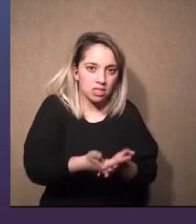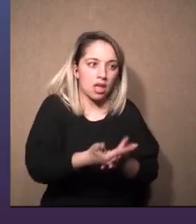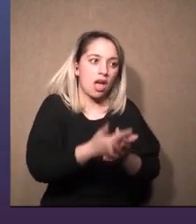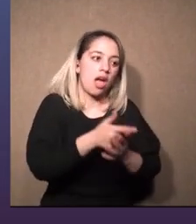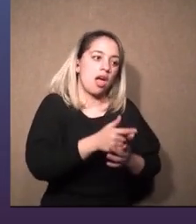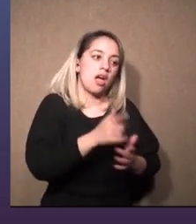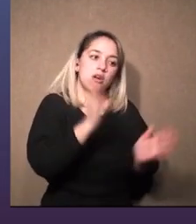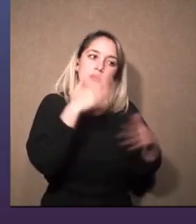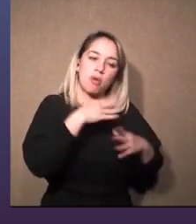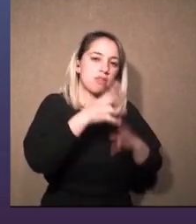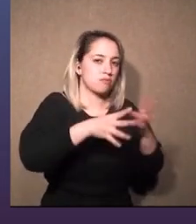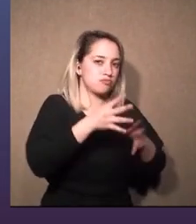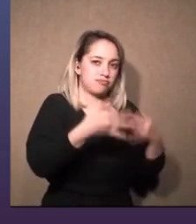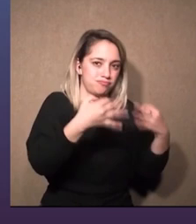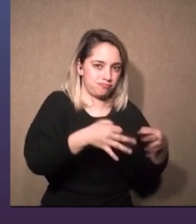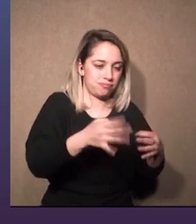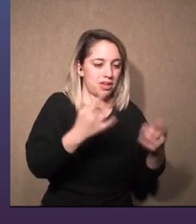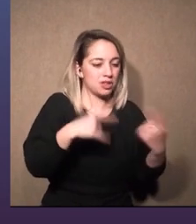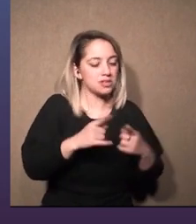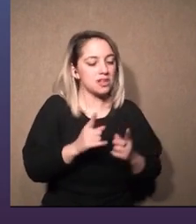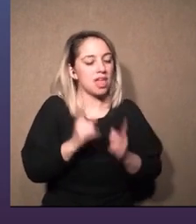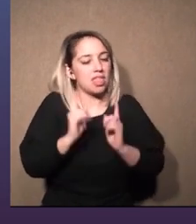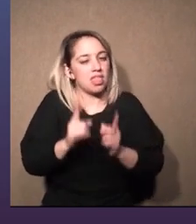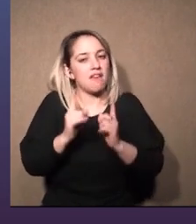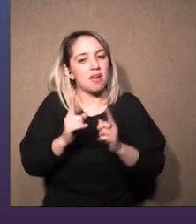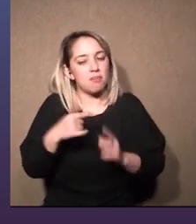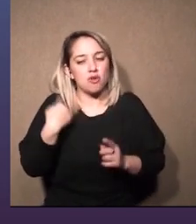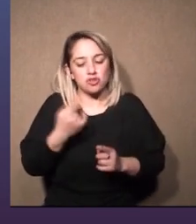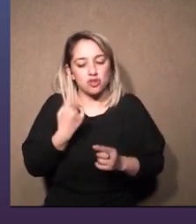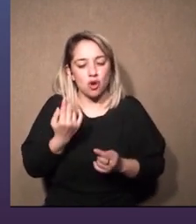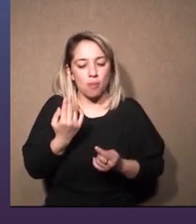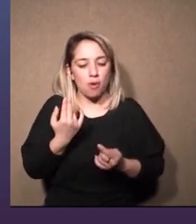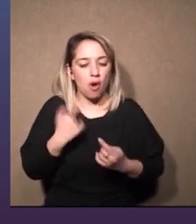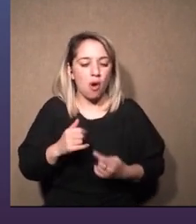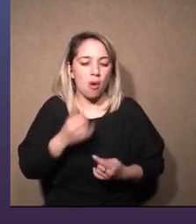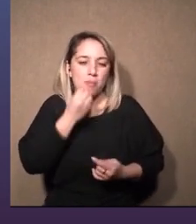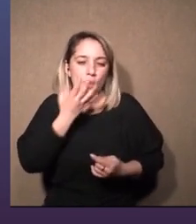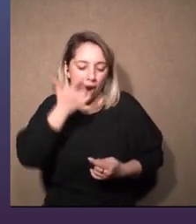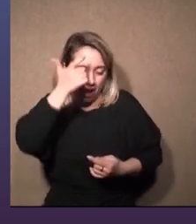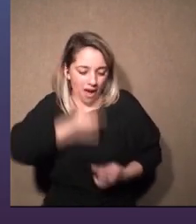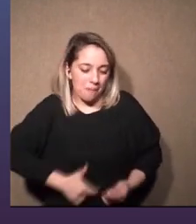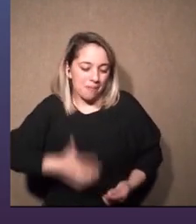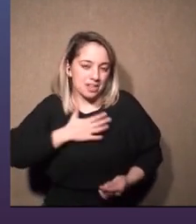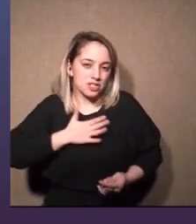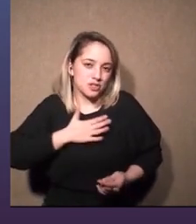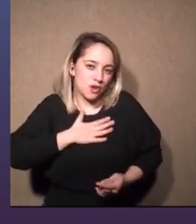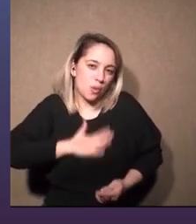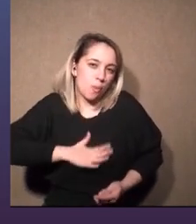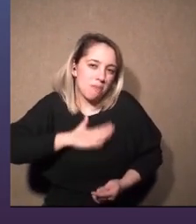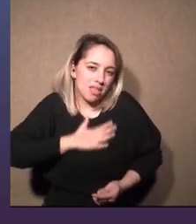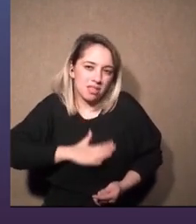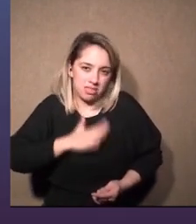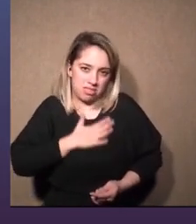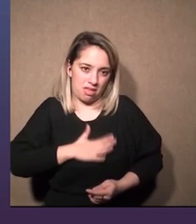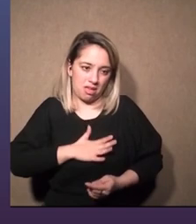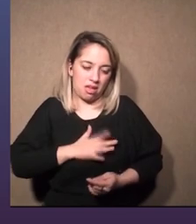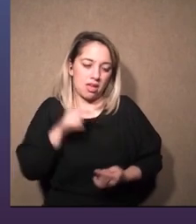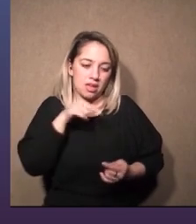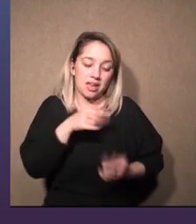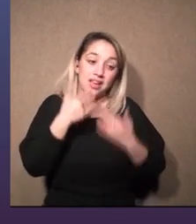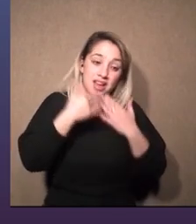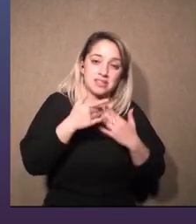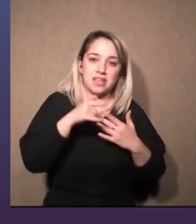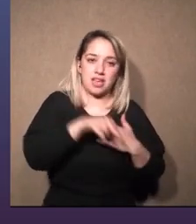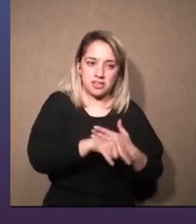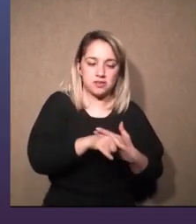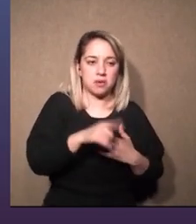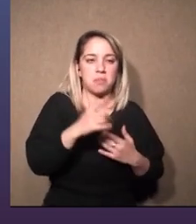la humildad me parece que que sí nos engrandece y nos permite crecer porque uno cuando cree que ya es que